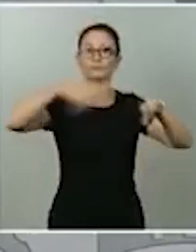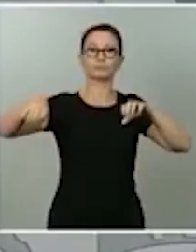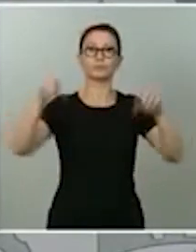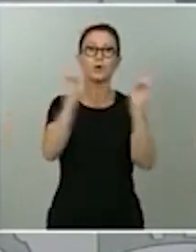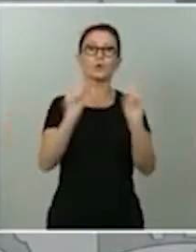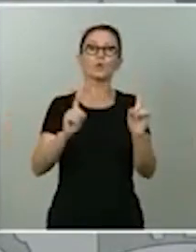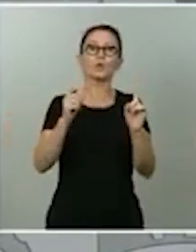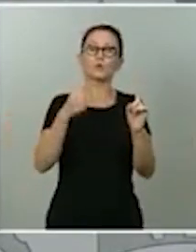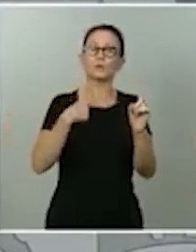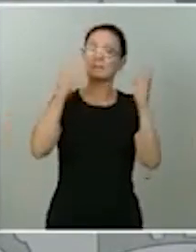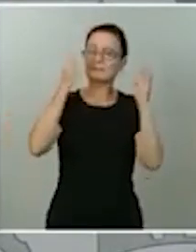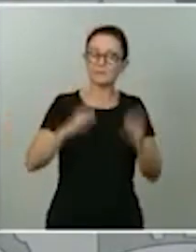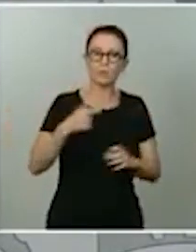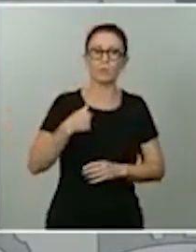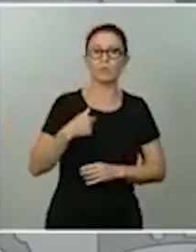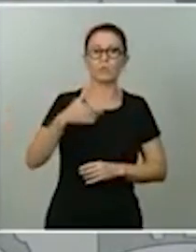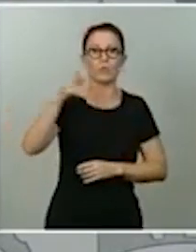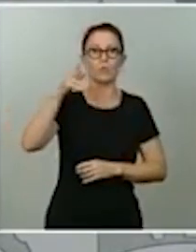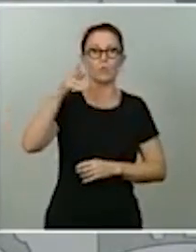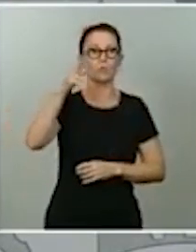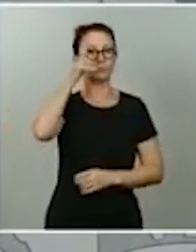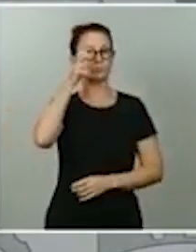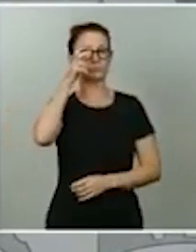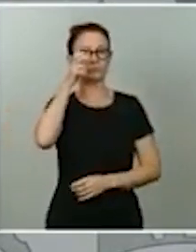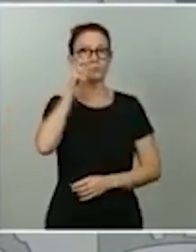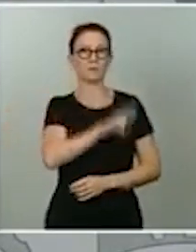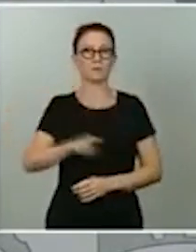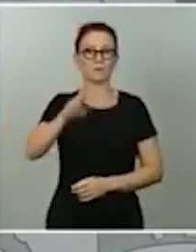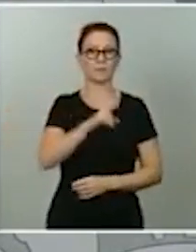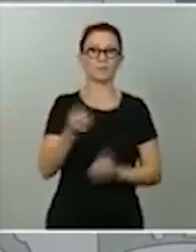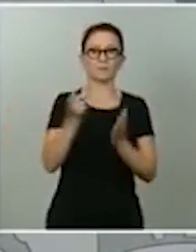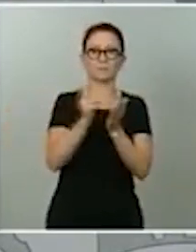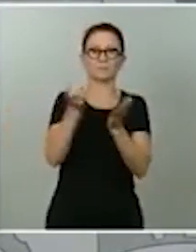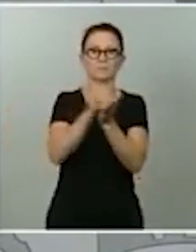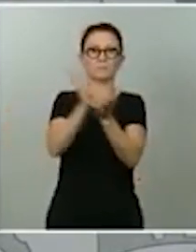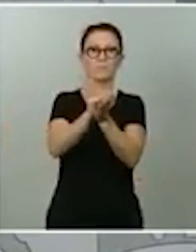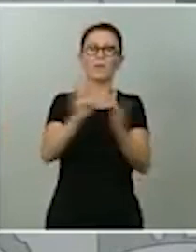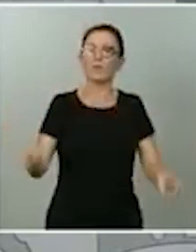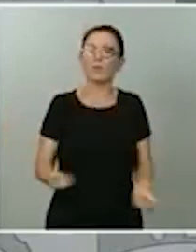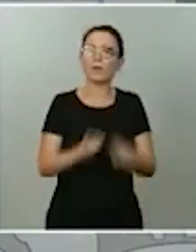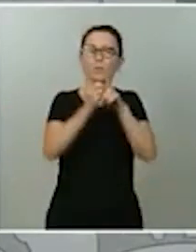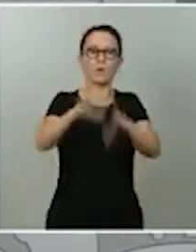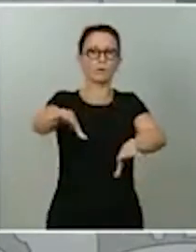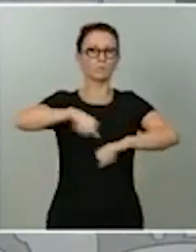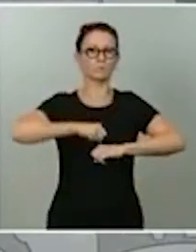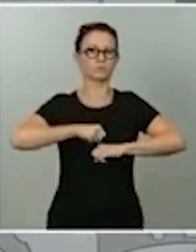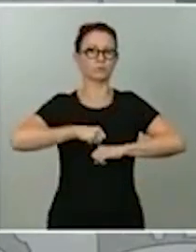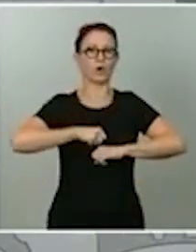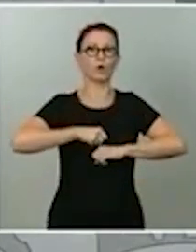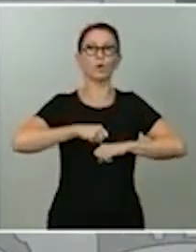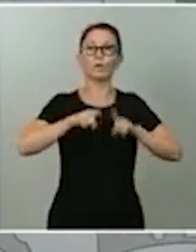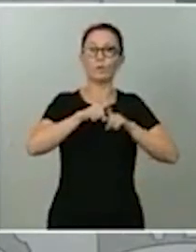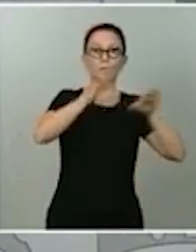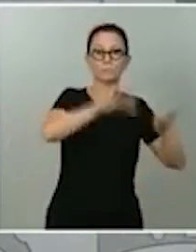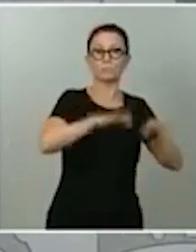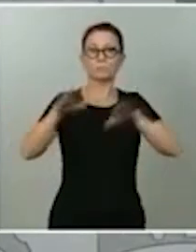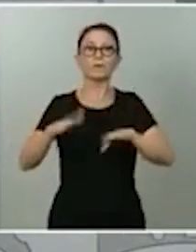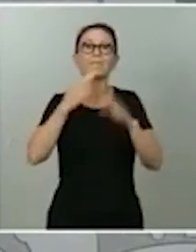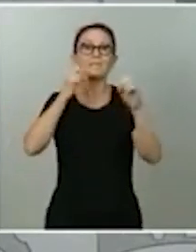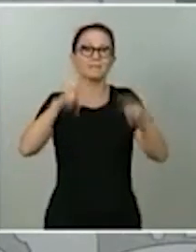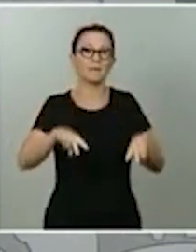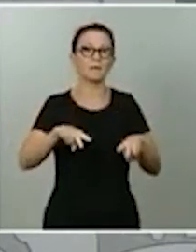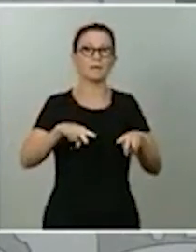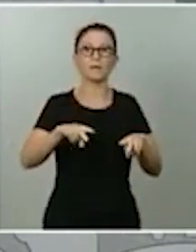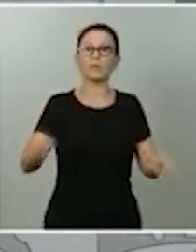y mil veces y que mantengo siempre, sea cual sea la administración que ejerza la competencia, sea cual sea el color del Gobierno